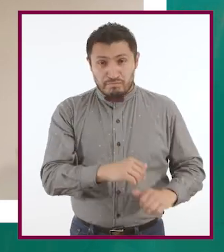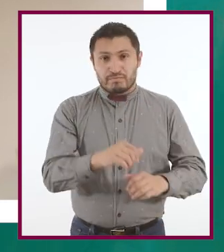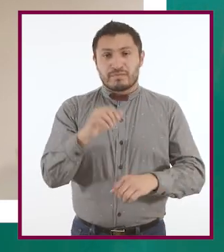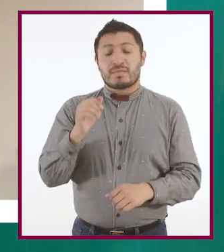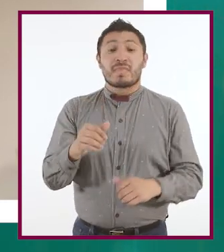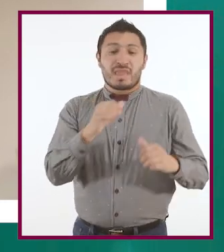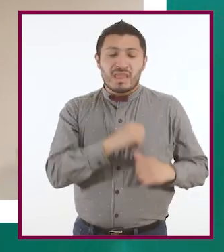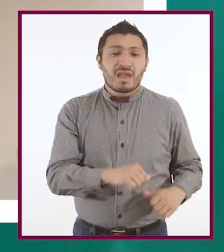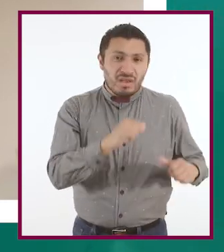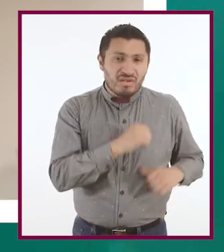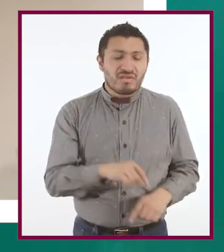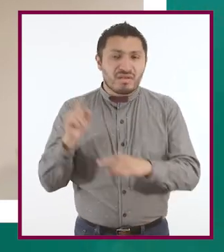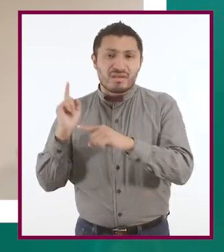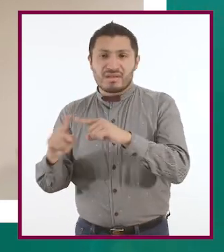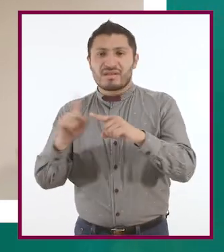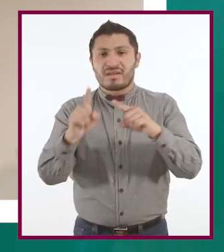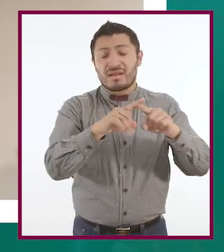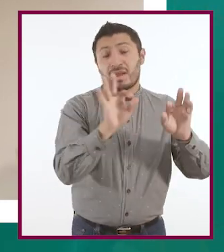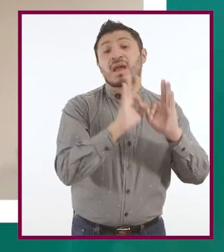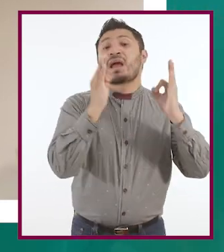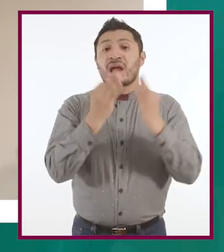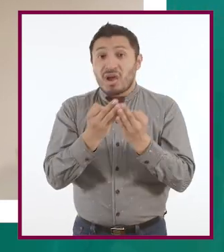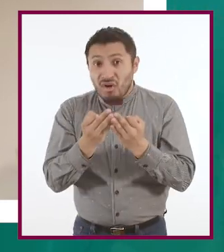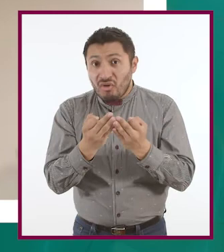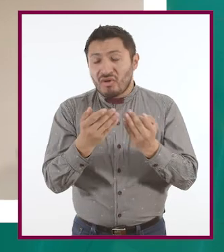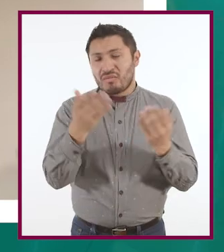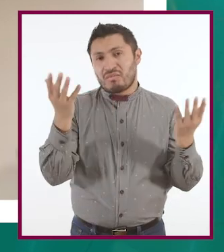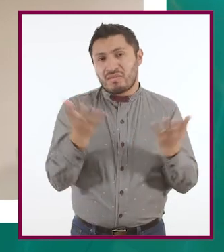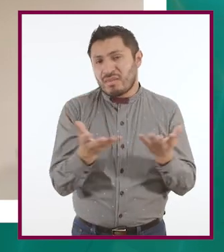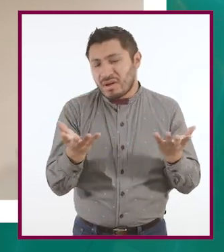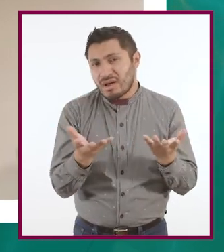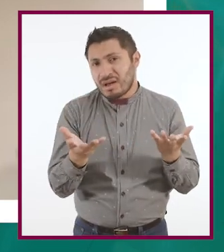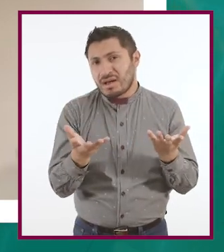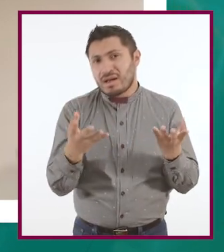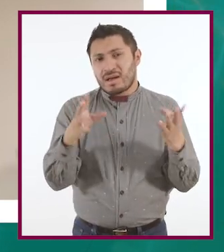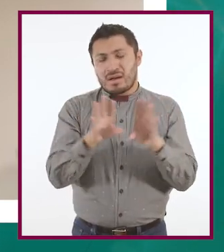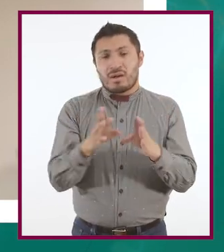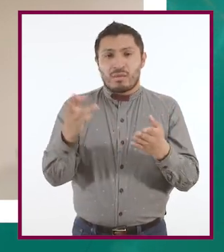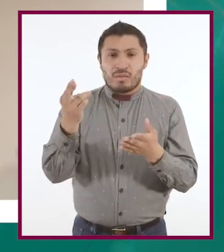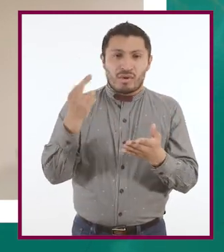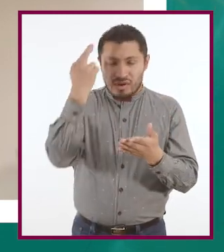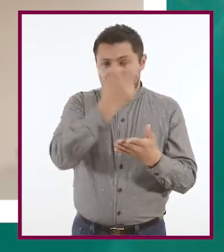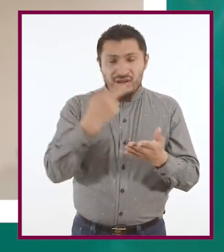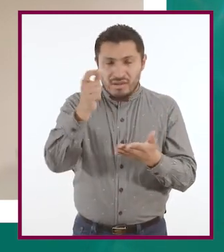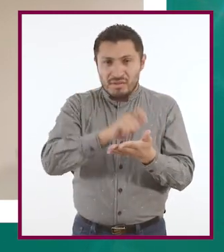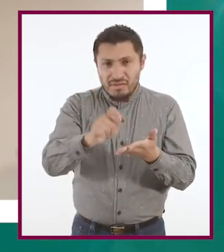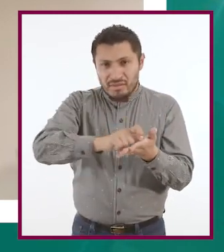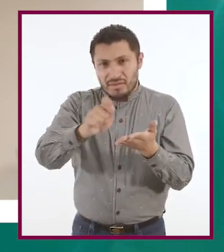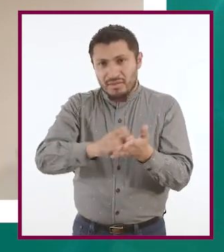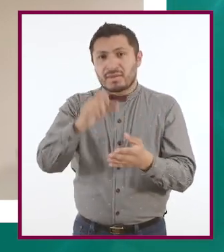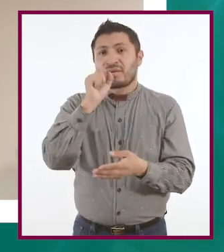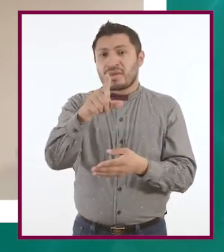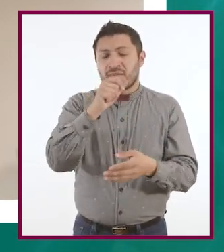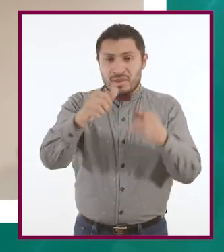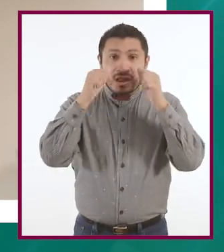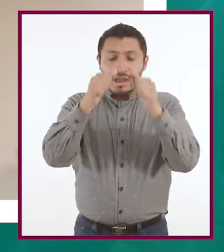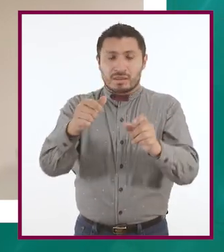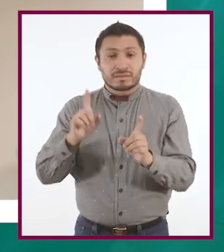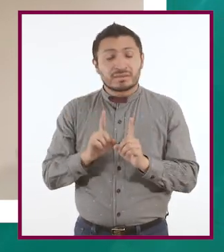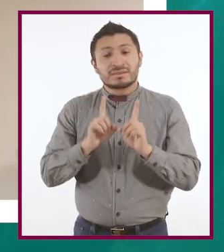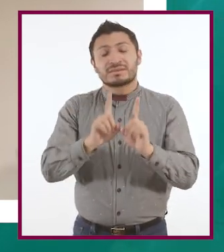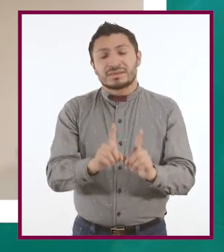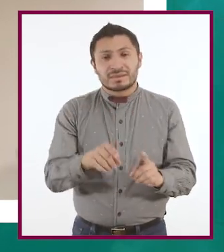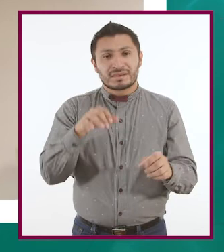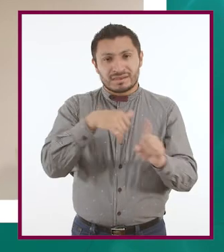Las autoridades de distintas maneras hacen reportes y hacen también seguimiento a esa actividad de